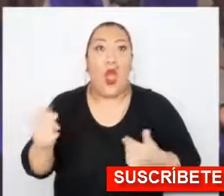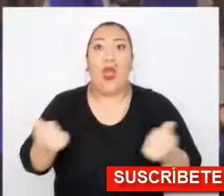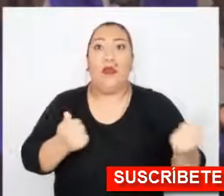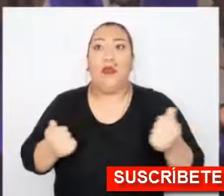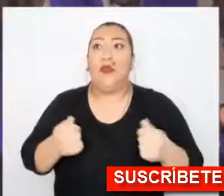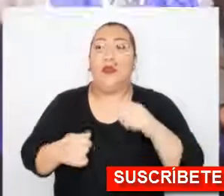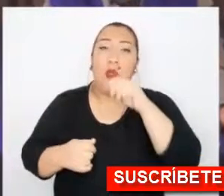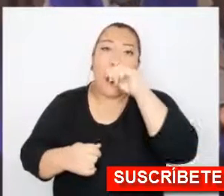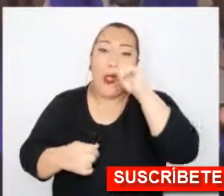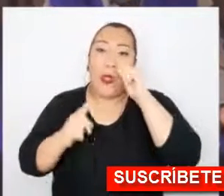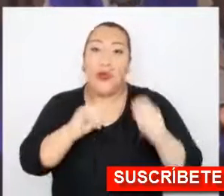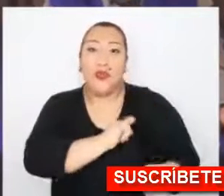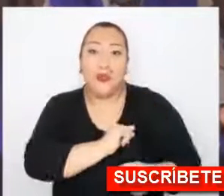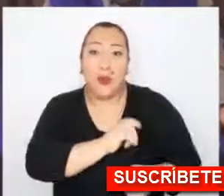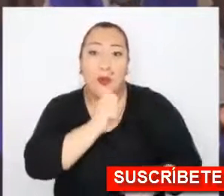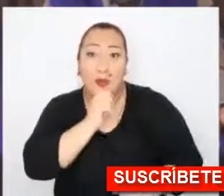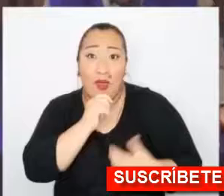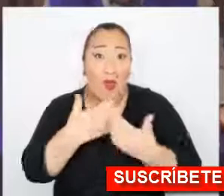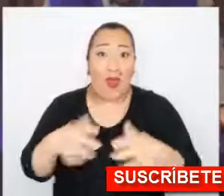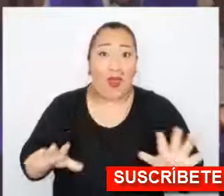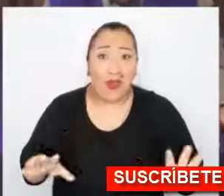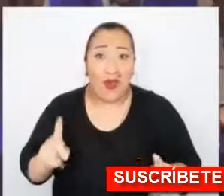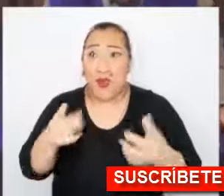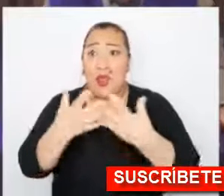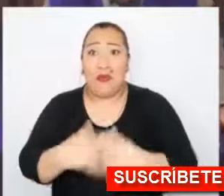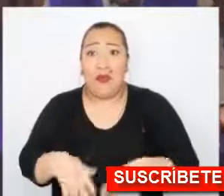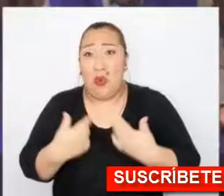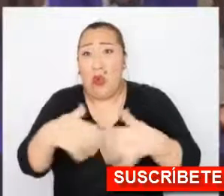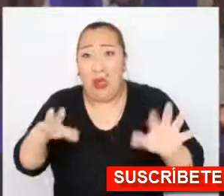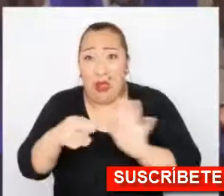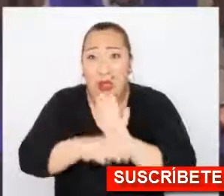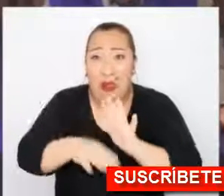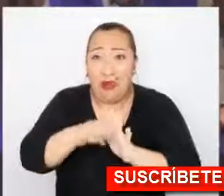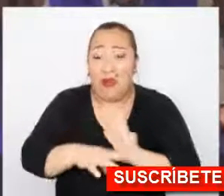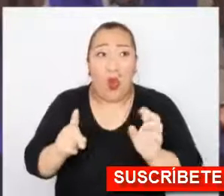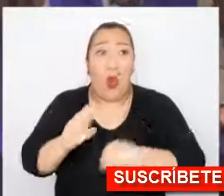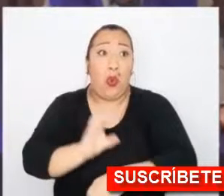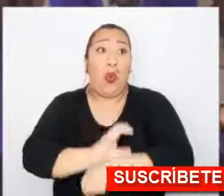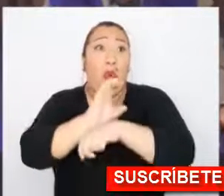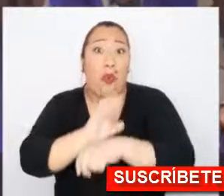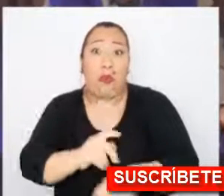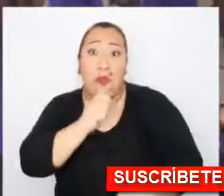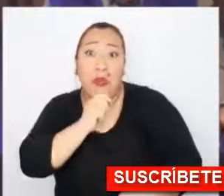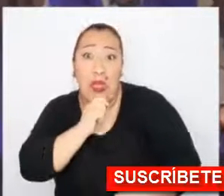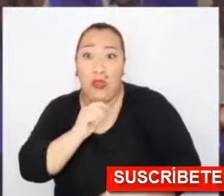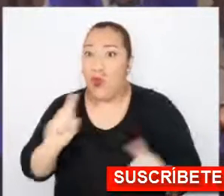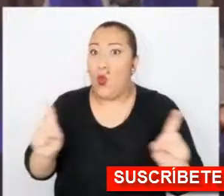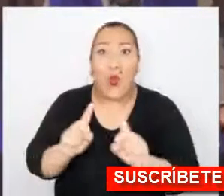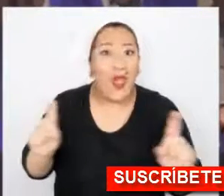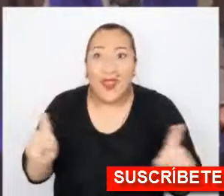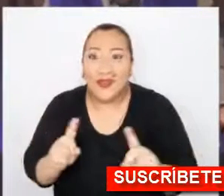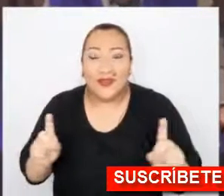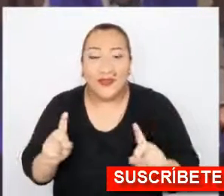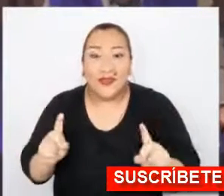no es la administración de un organismo privado, de una empresa, de un club,